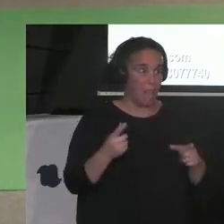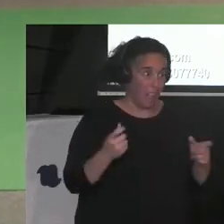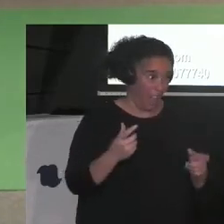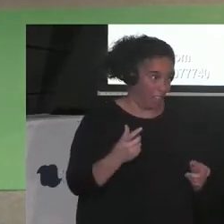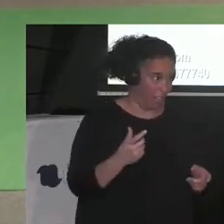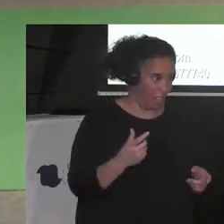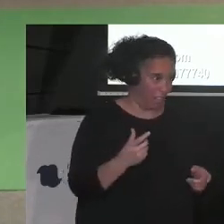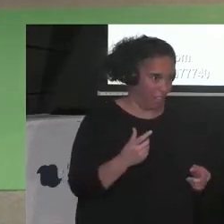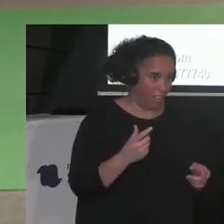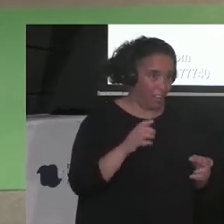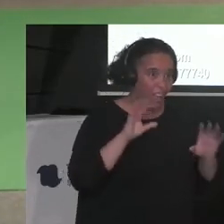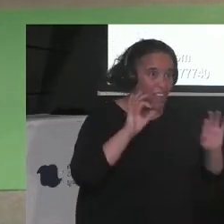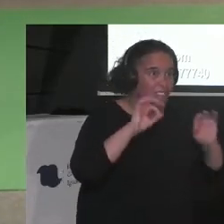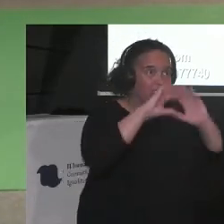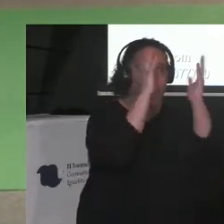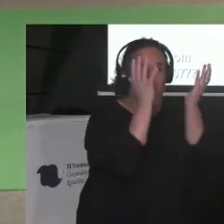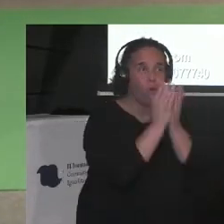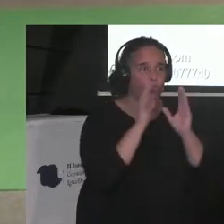Este es el país.